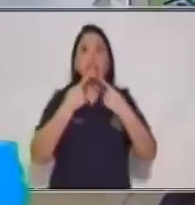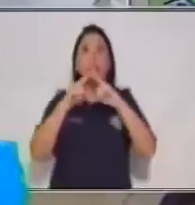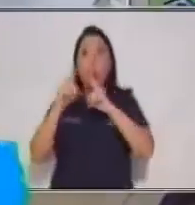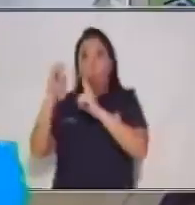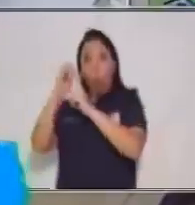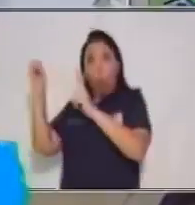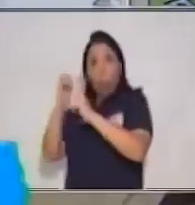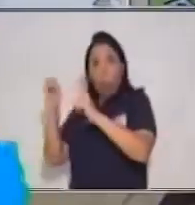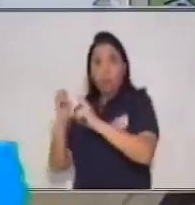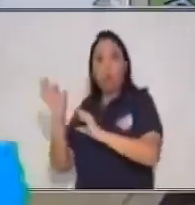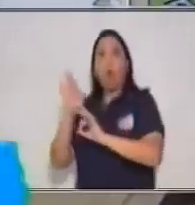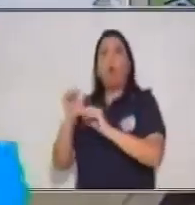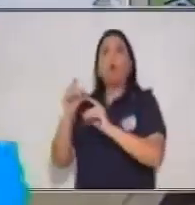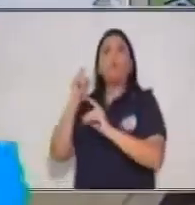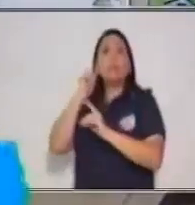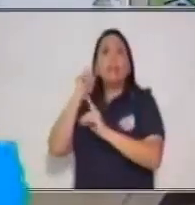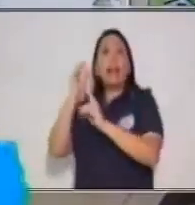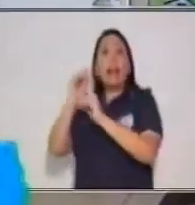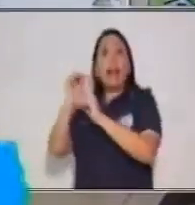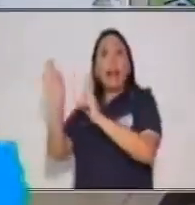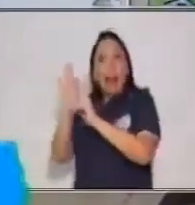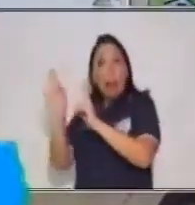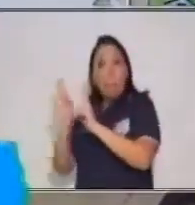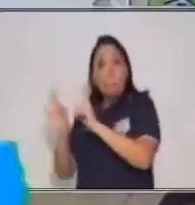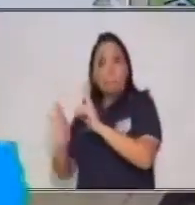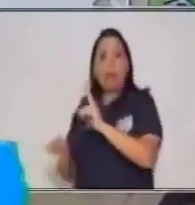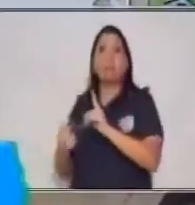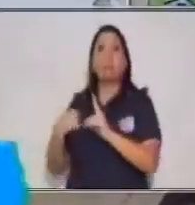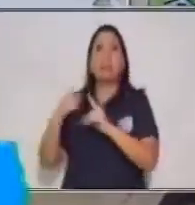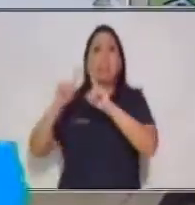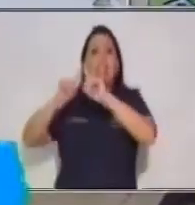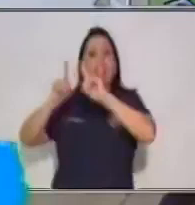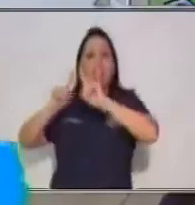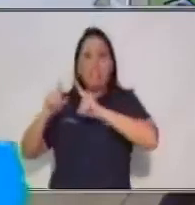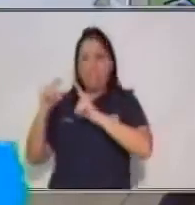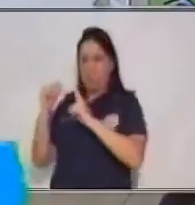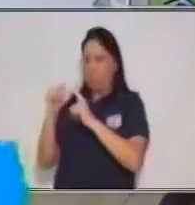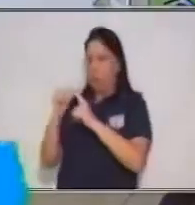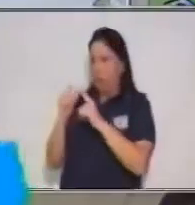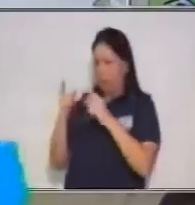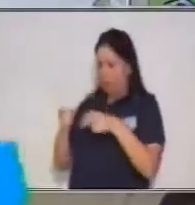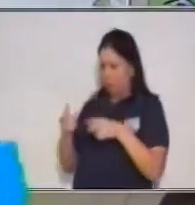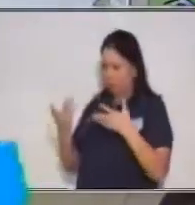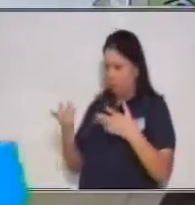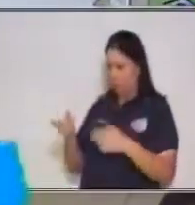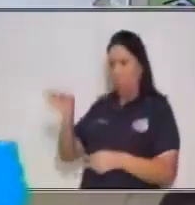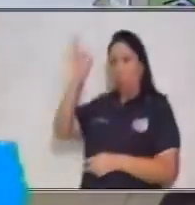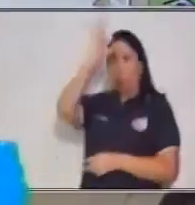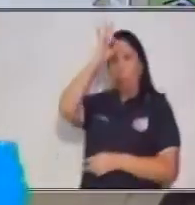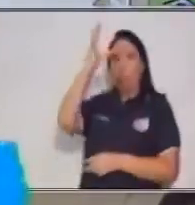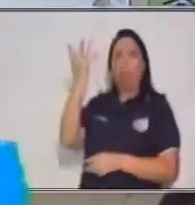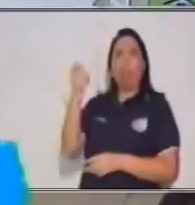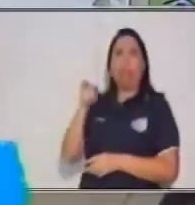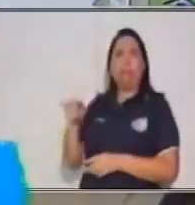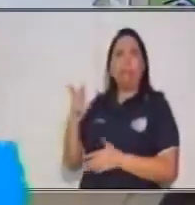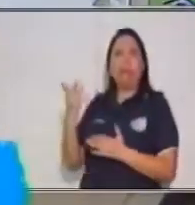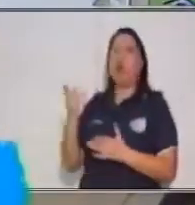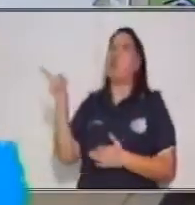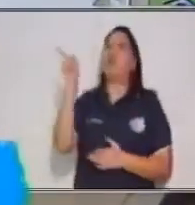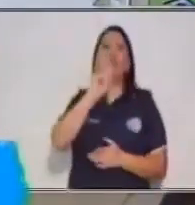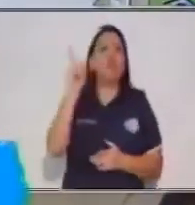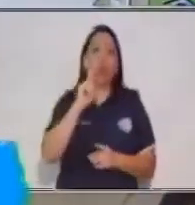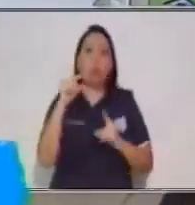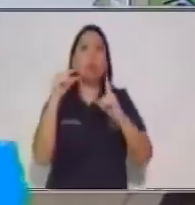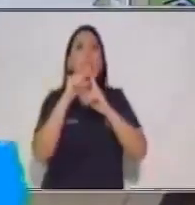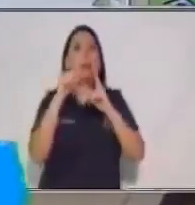nuestros párrafos, nuestras expresiones, van a ser de difícil comprensión para quien nos lea, sino que tenemos